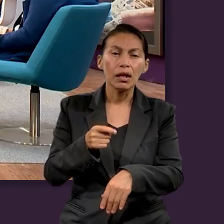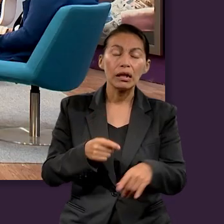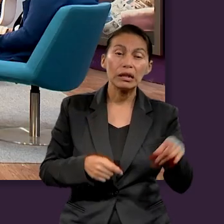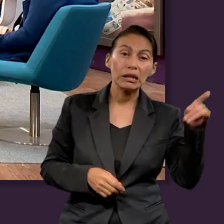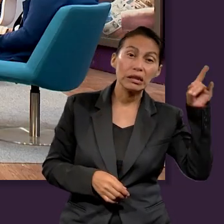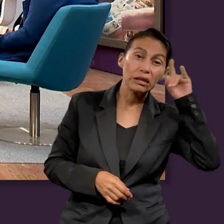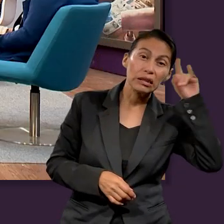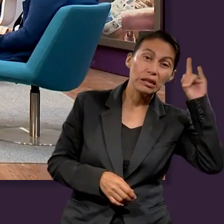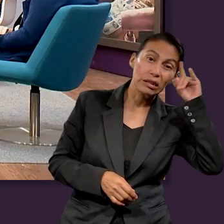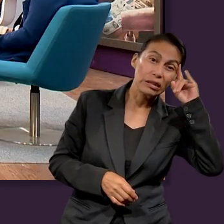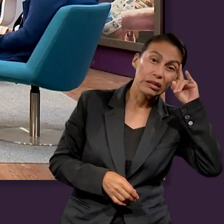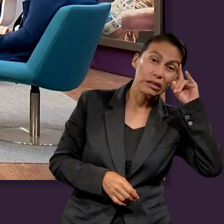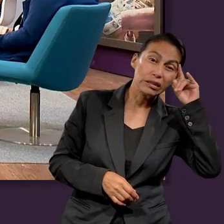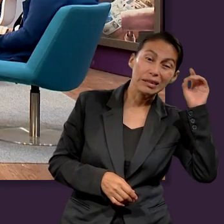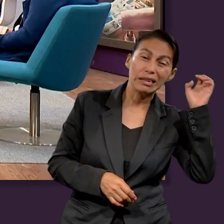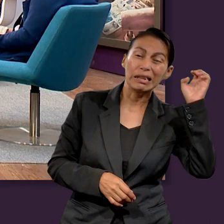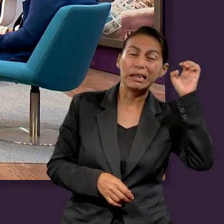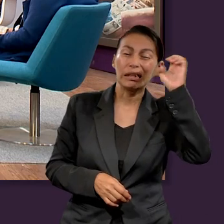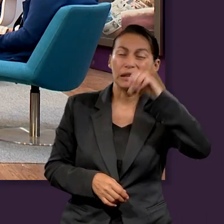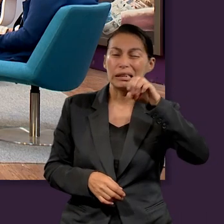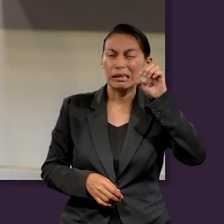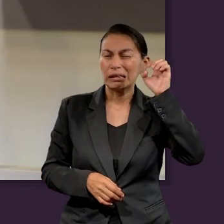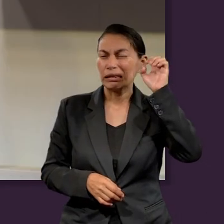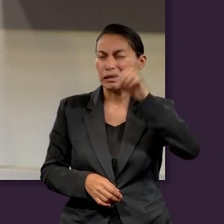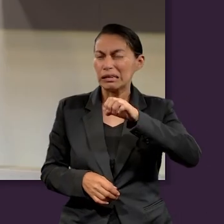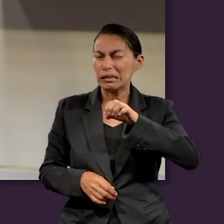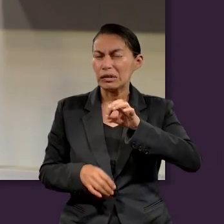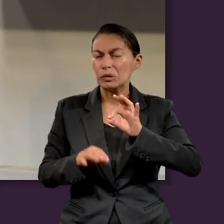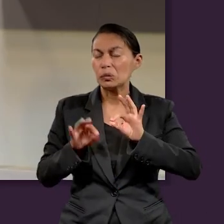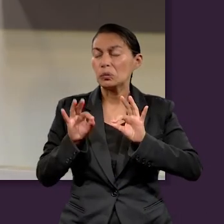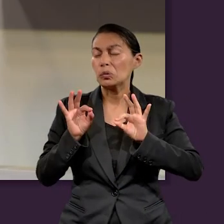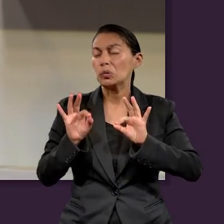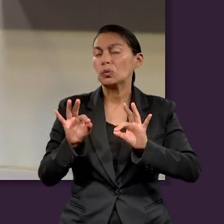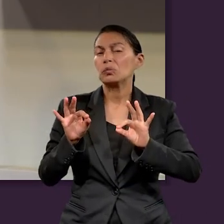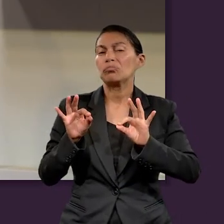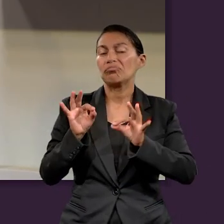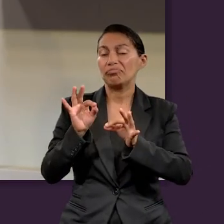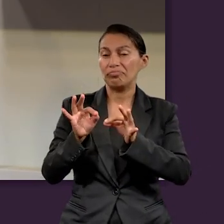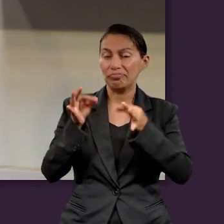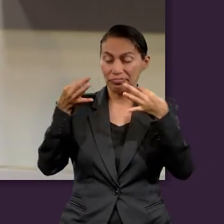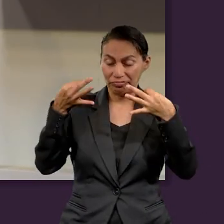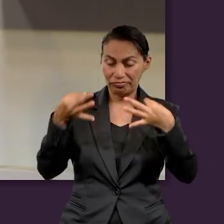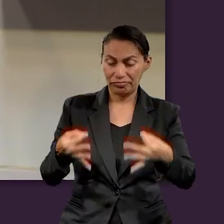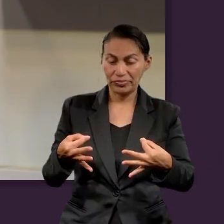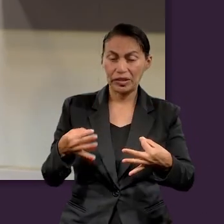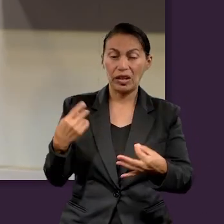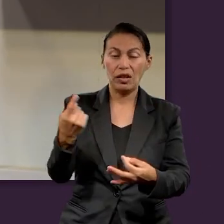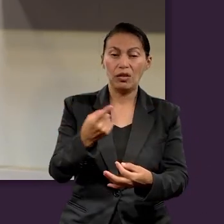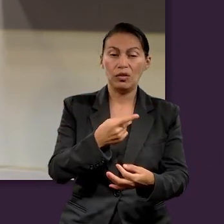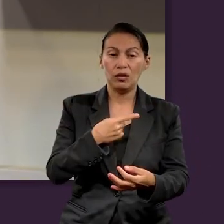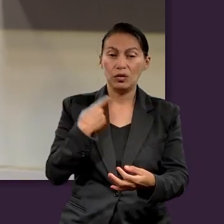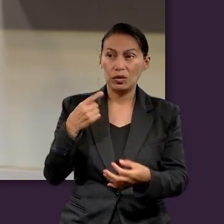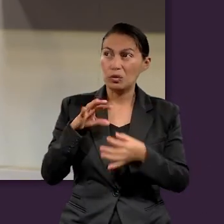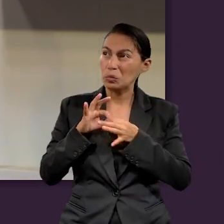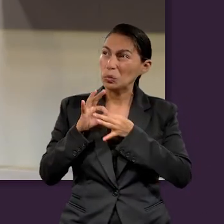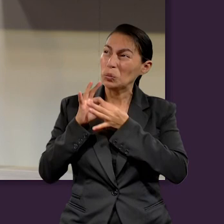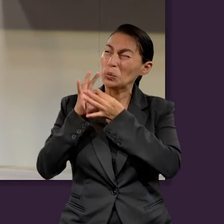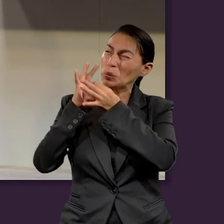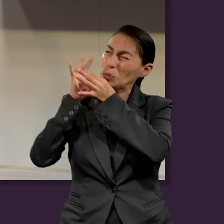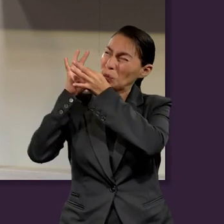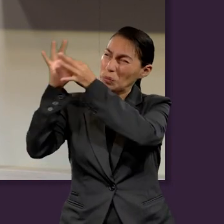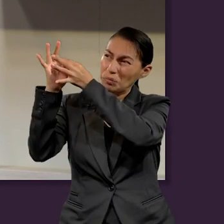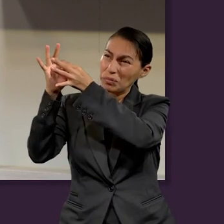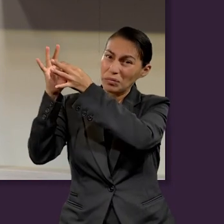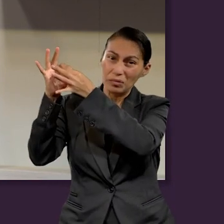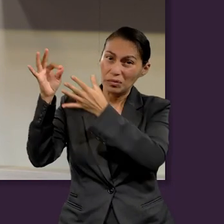de Satanás serán tan sofisticados que si nuestra vida no